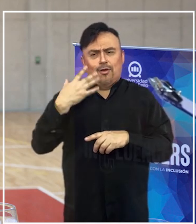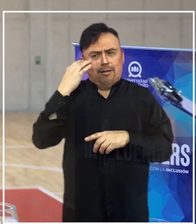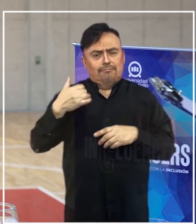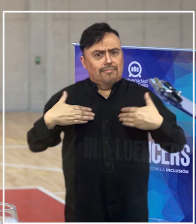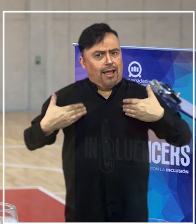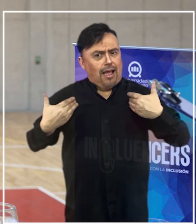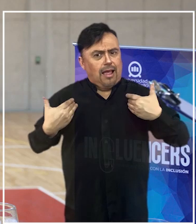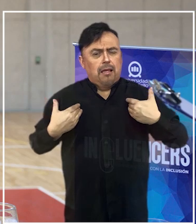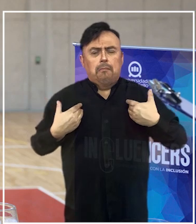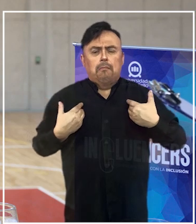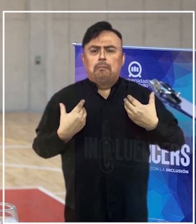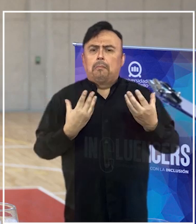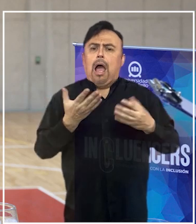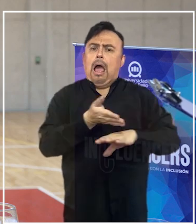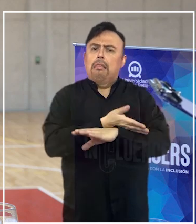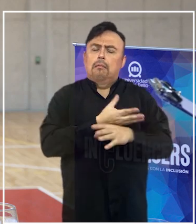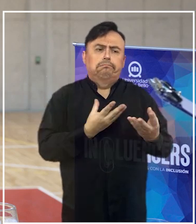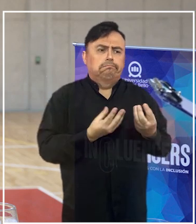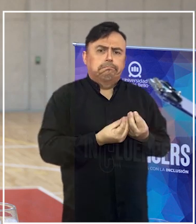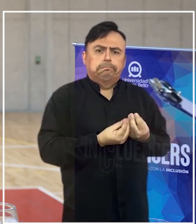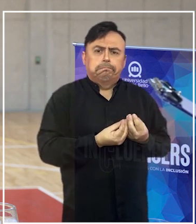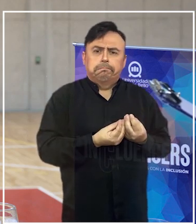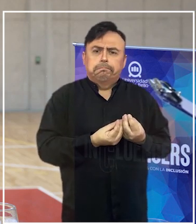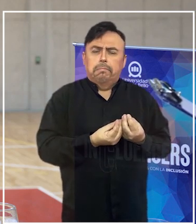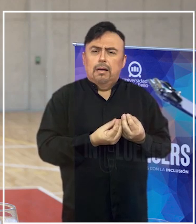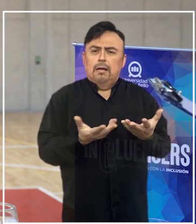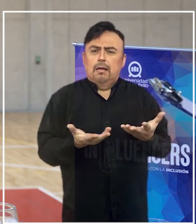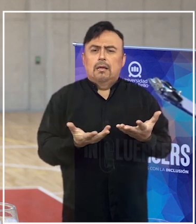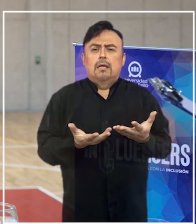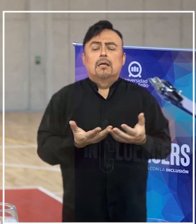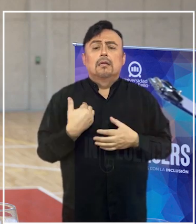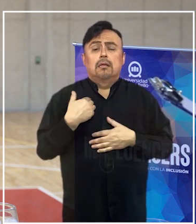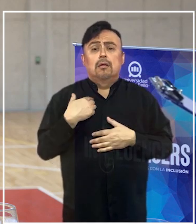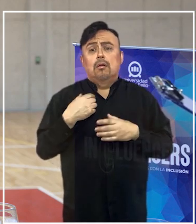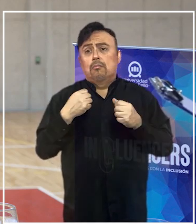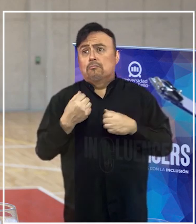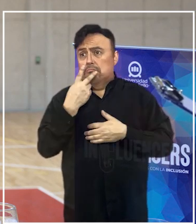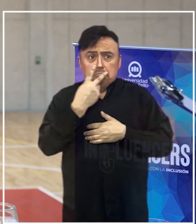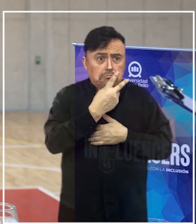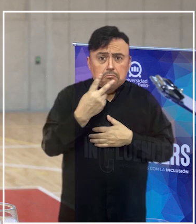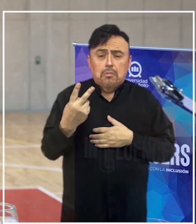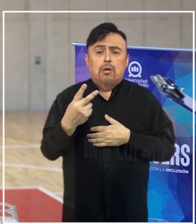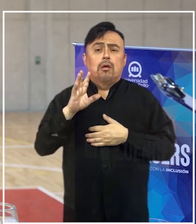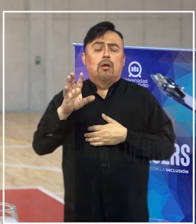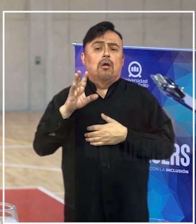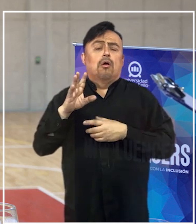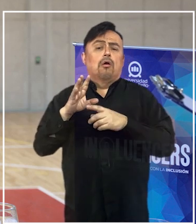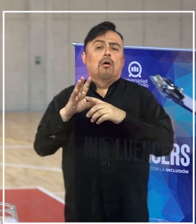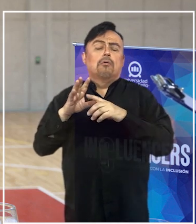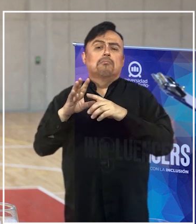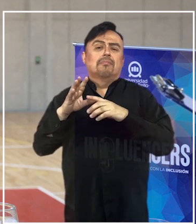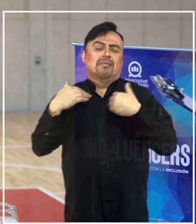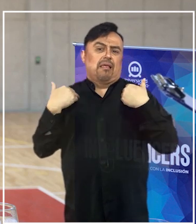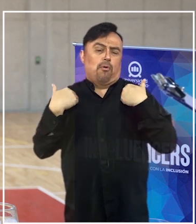pocas veces había sucedido que uno tenía la posibilidad de verlo en términos convencionales